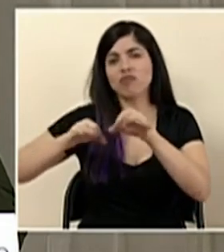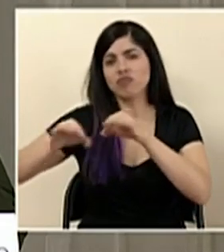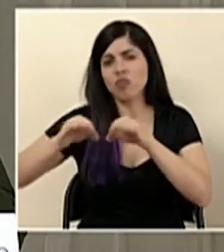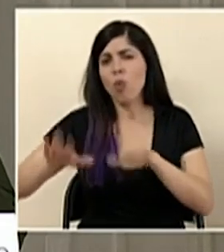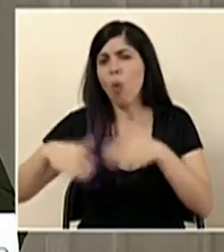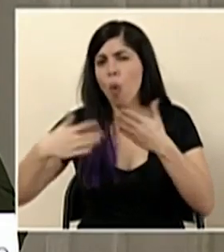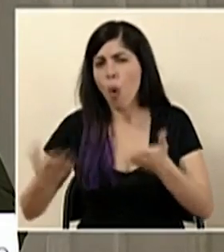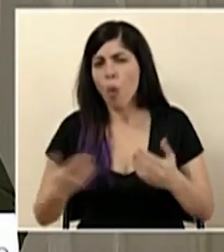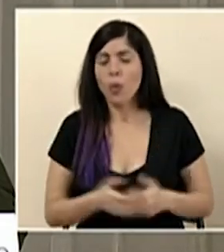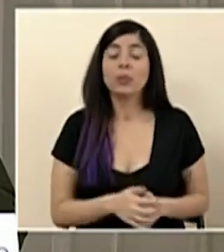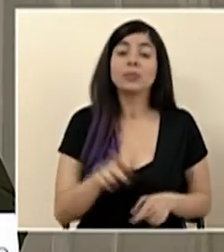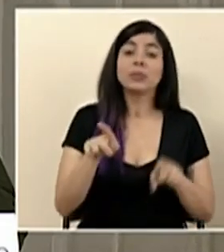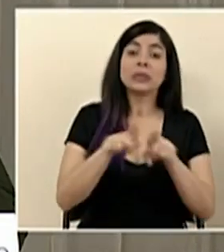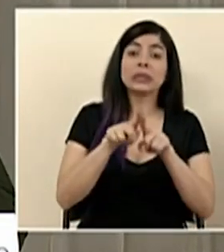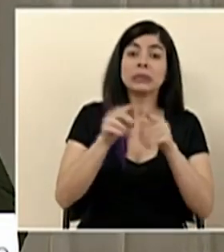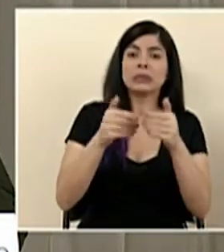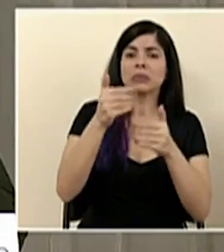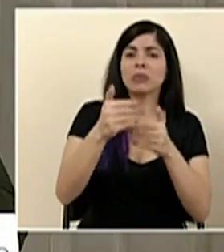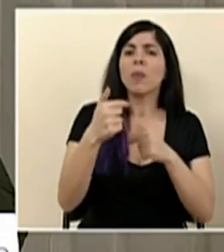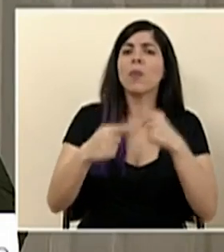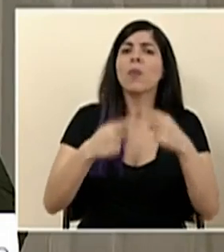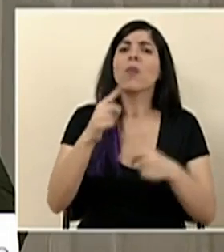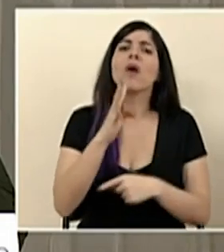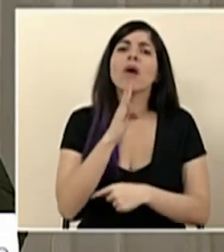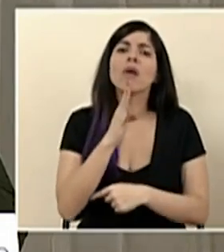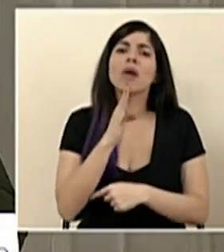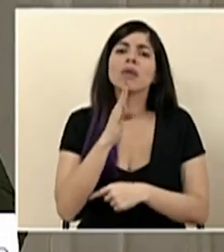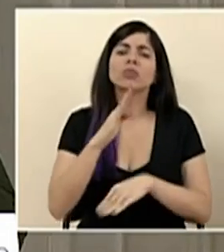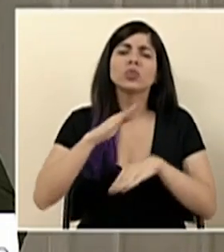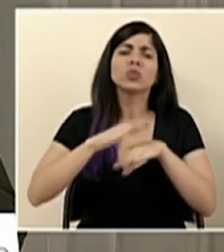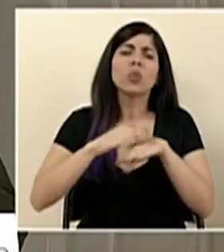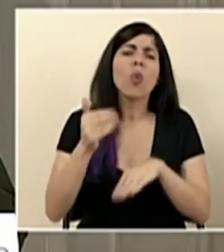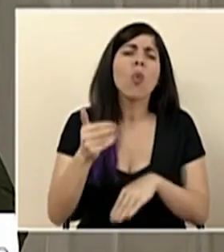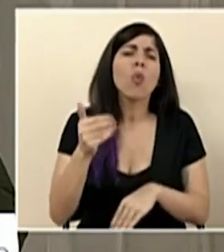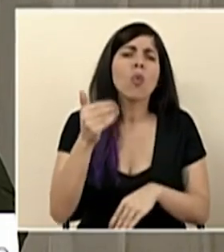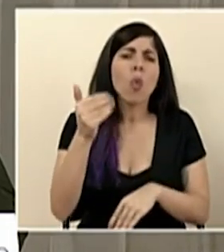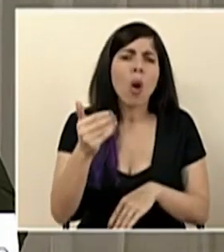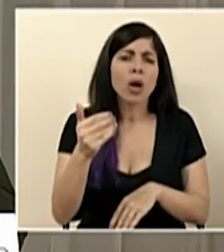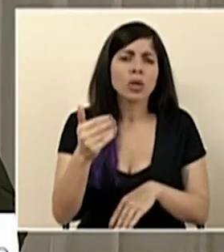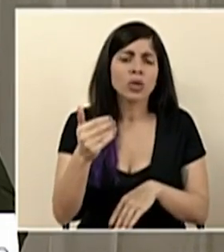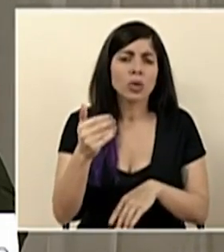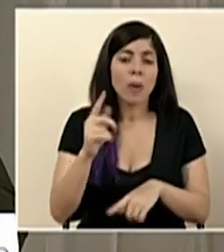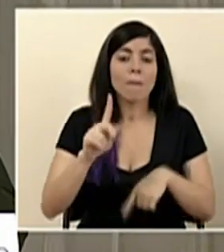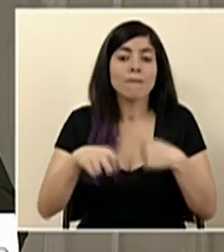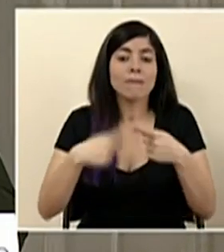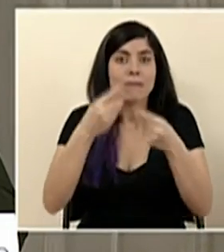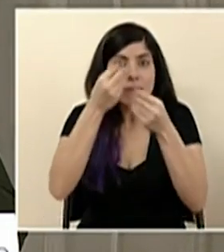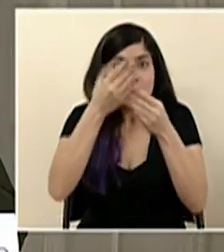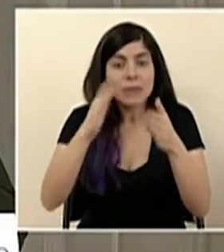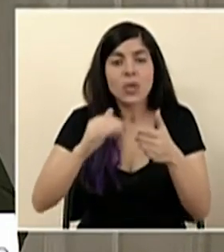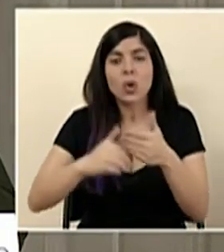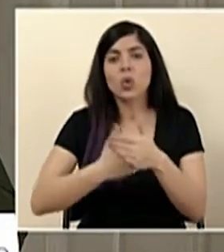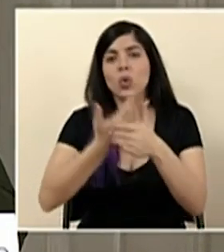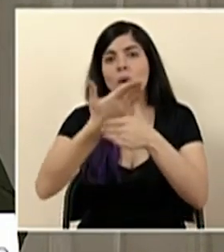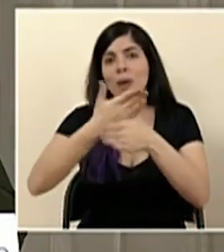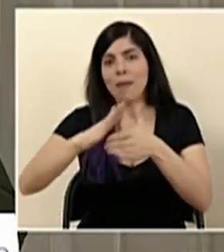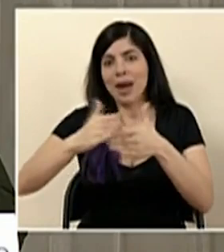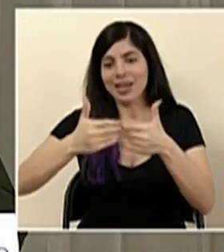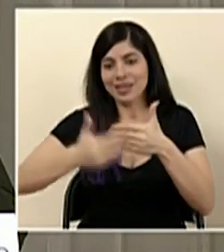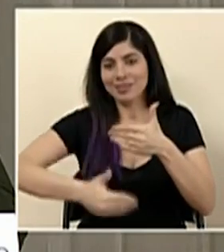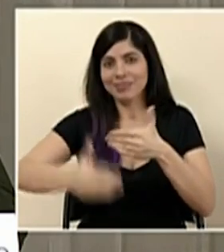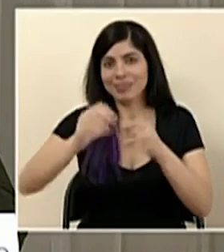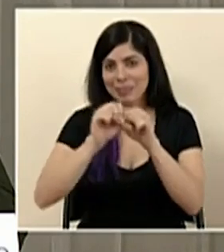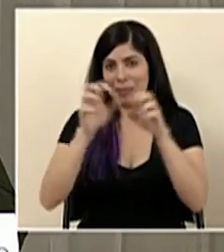decir que también me referiré a cuándo anunciaremos la nueva etapa en esta pandemia,